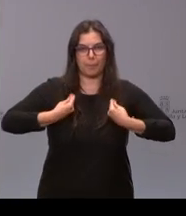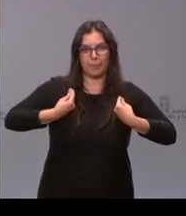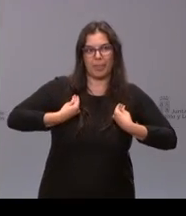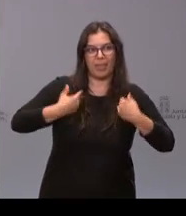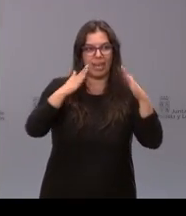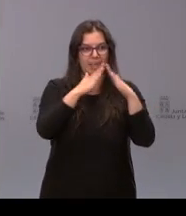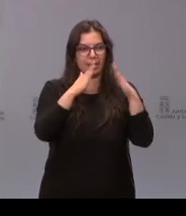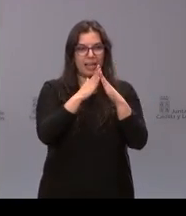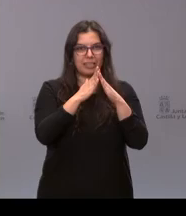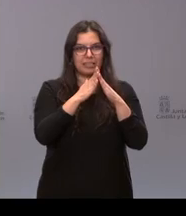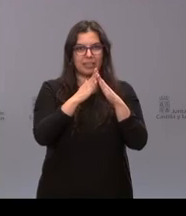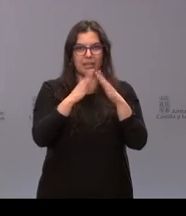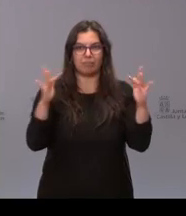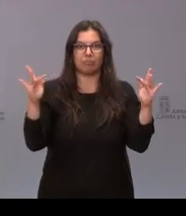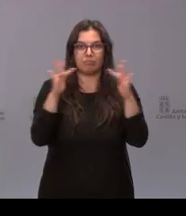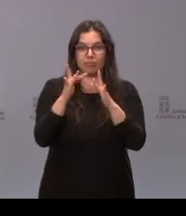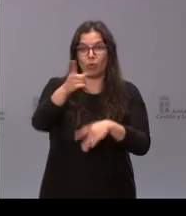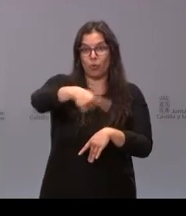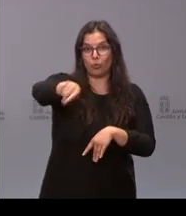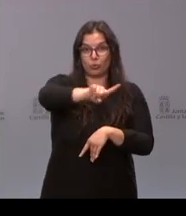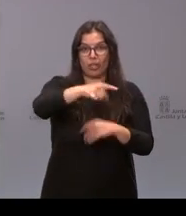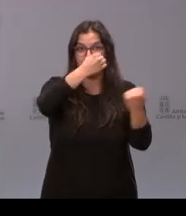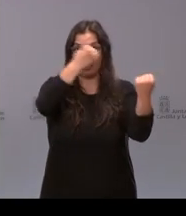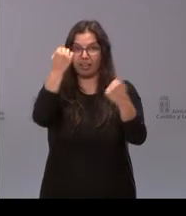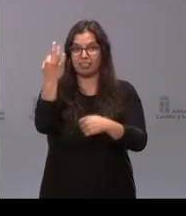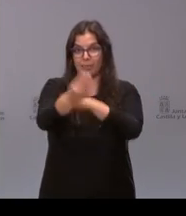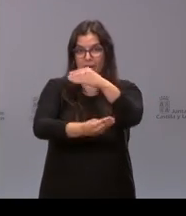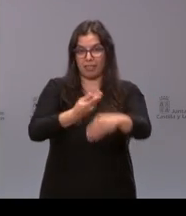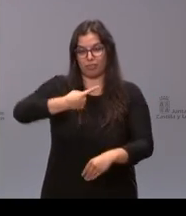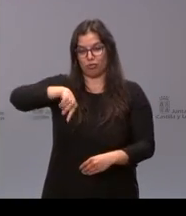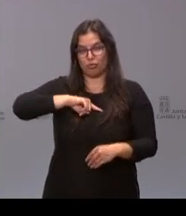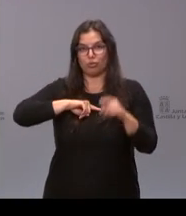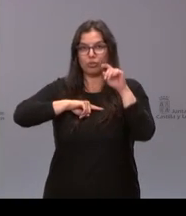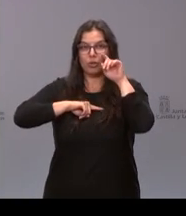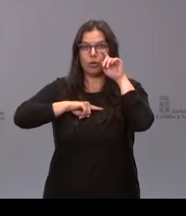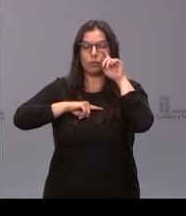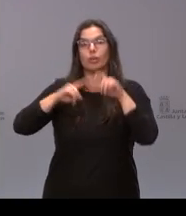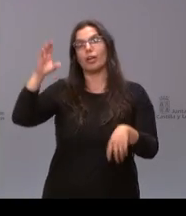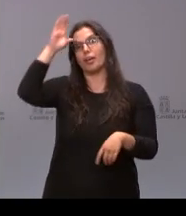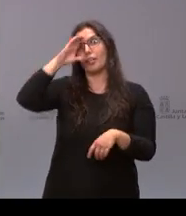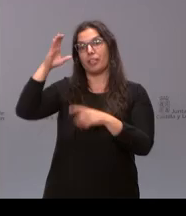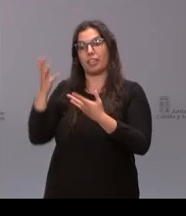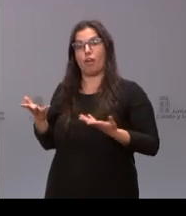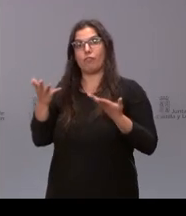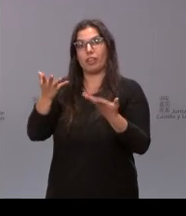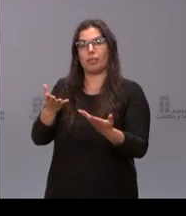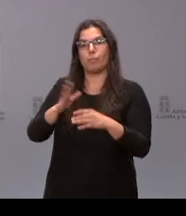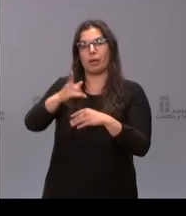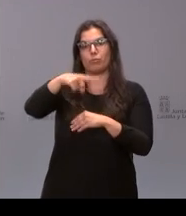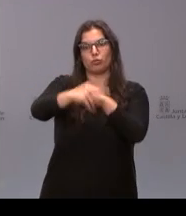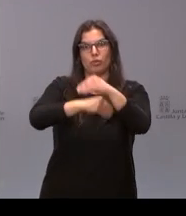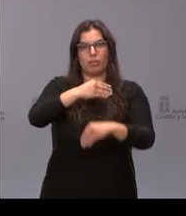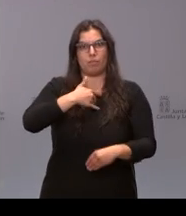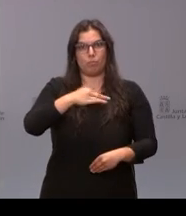casas eso lo tienen que hacer ustedes nosotros tenemos que poner la ciencia para que eso sea posible nuestros